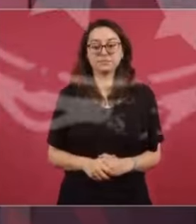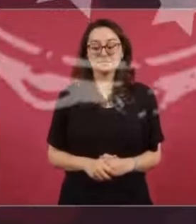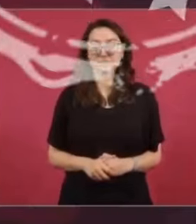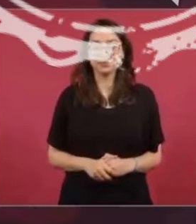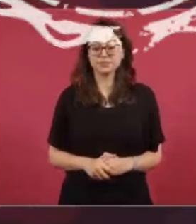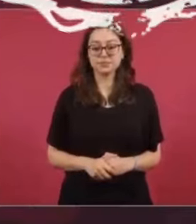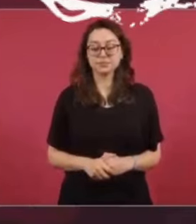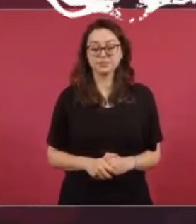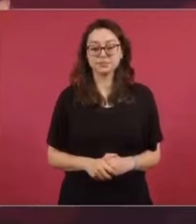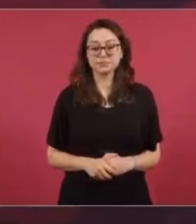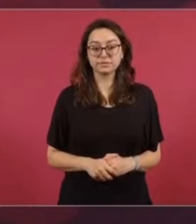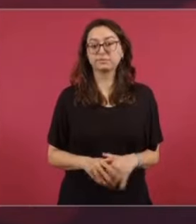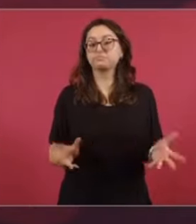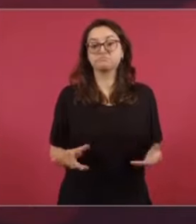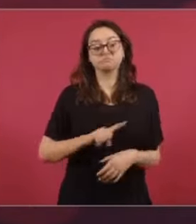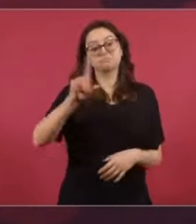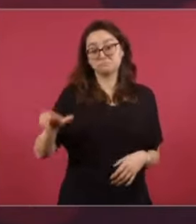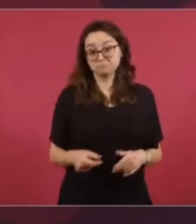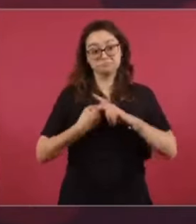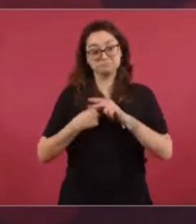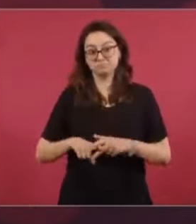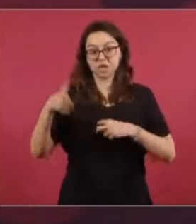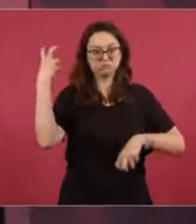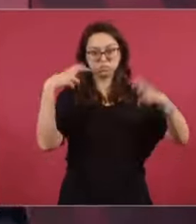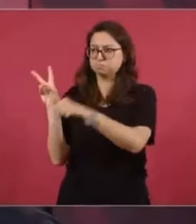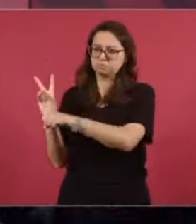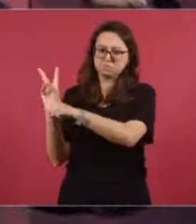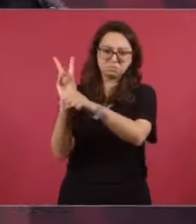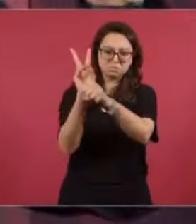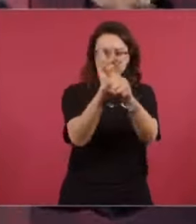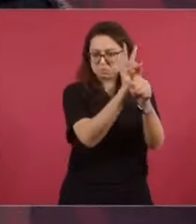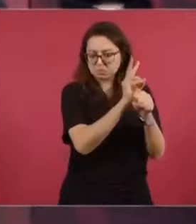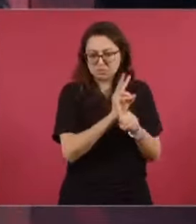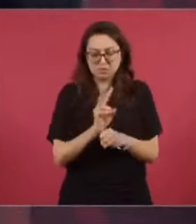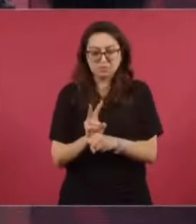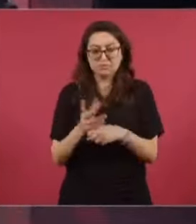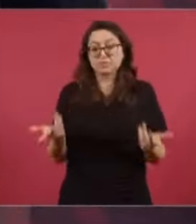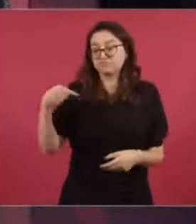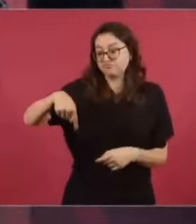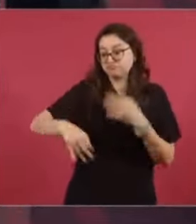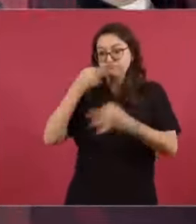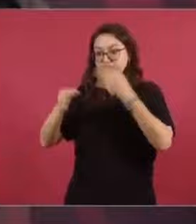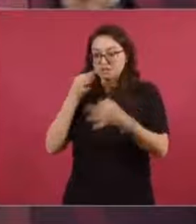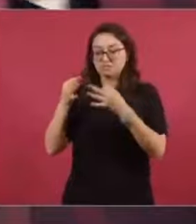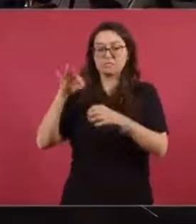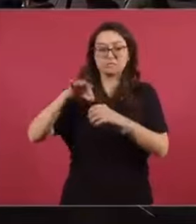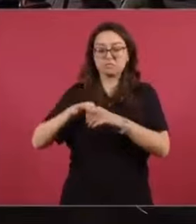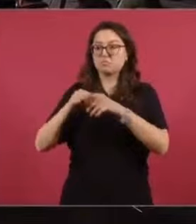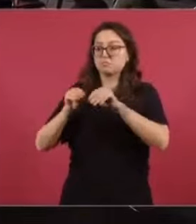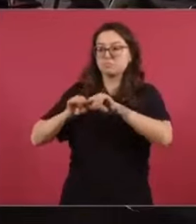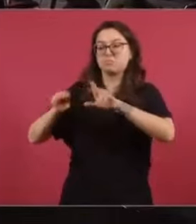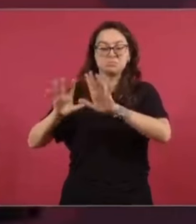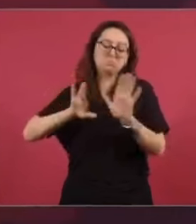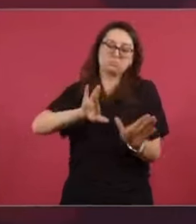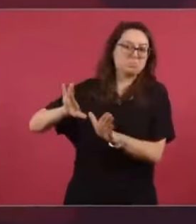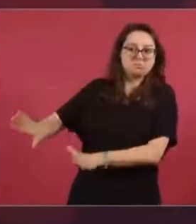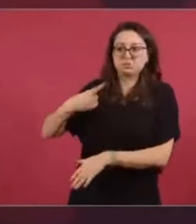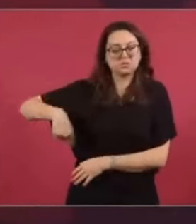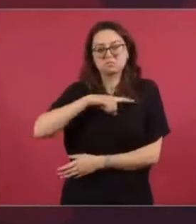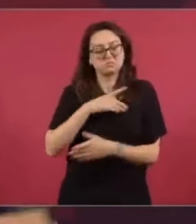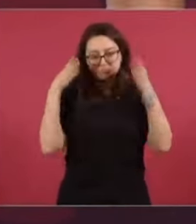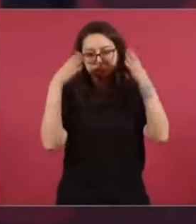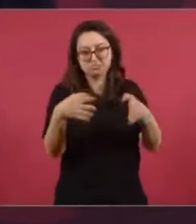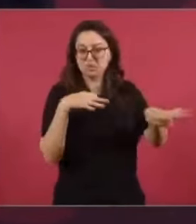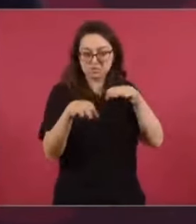Y luego vamos, como les decía, a recorrer todo el país, a supervisar, supervisar obras. En tanto están las campañas, nosotros no nos metemos en eso.